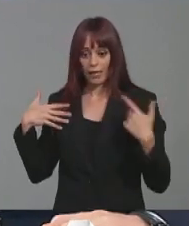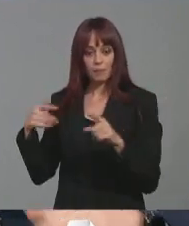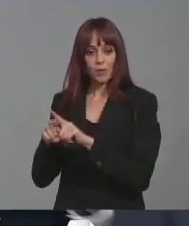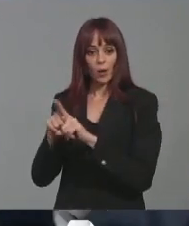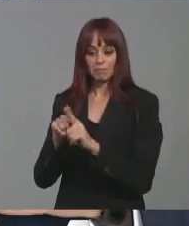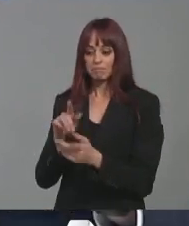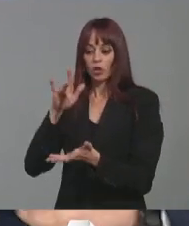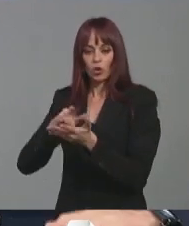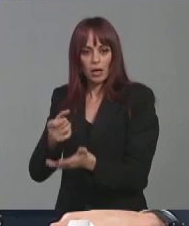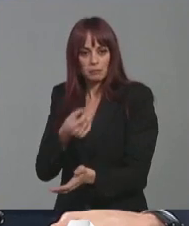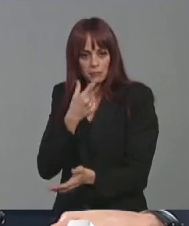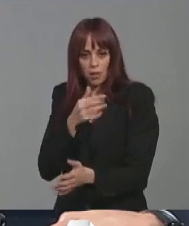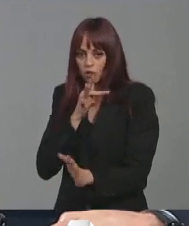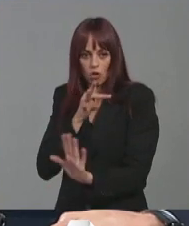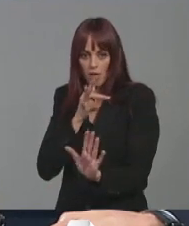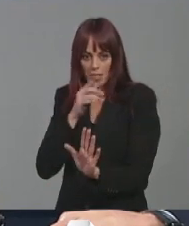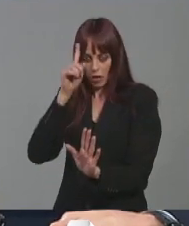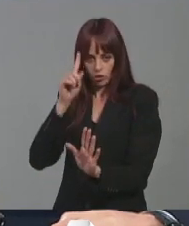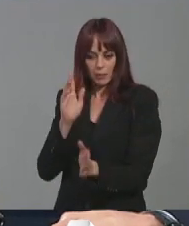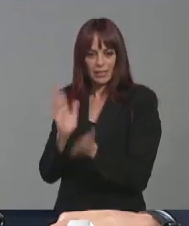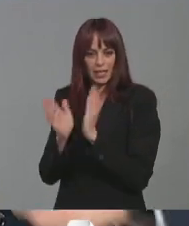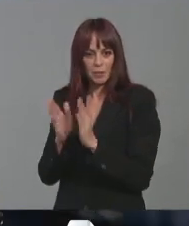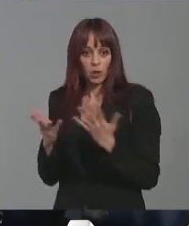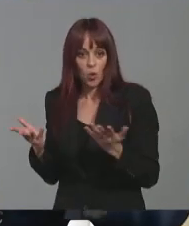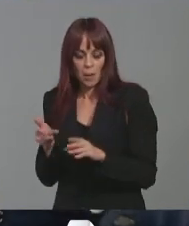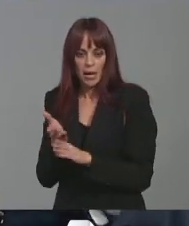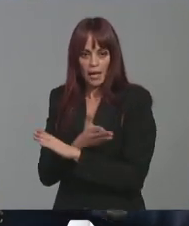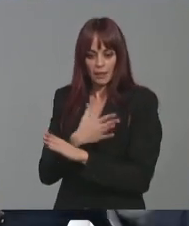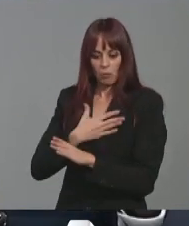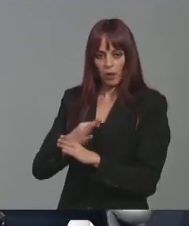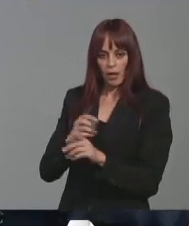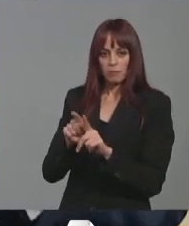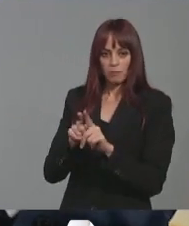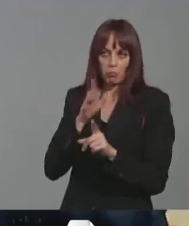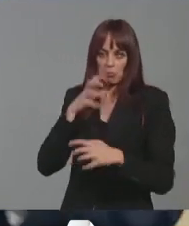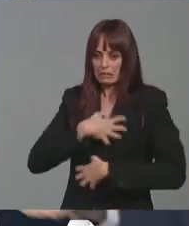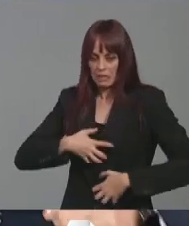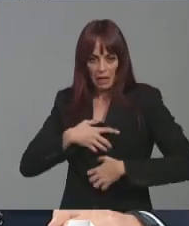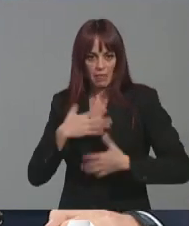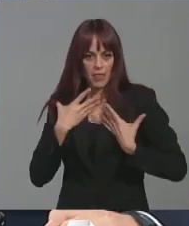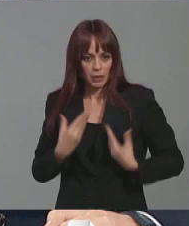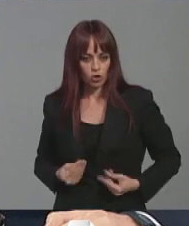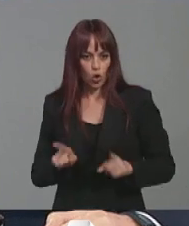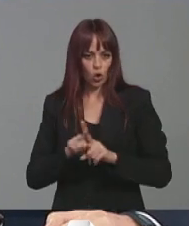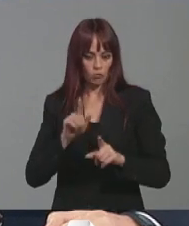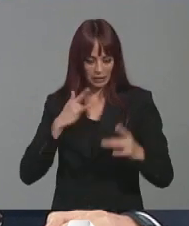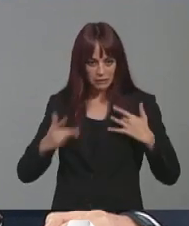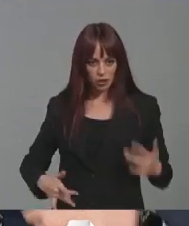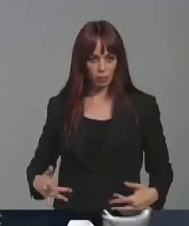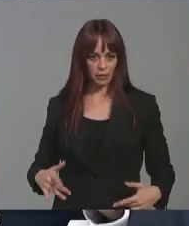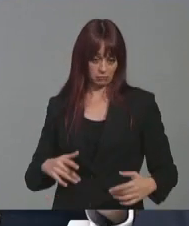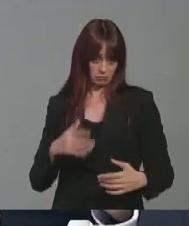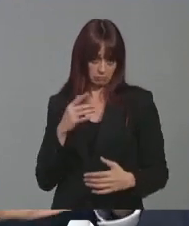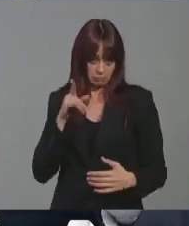medicalización, es decir, a ponerles tratamiento a estos pacientes puedan recibir por ansiedad, depresión o somatizaciones unas